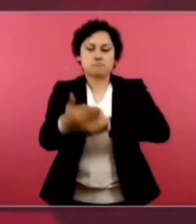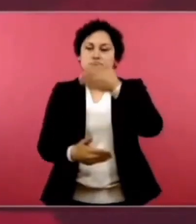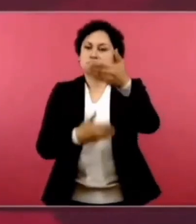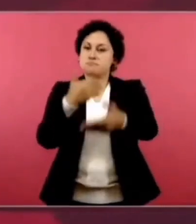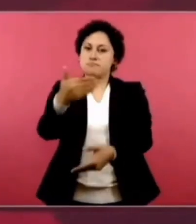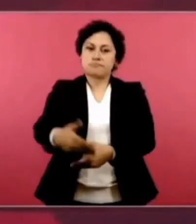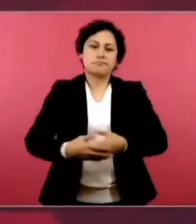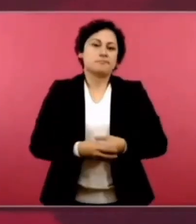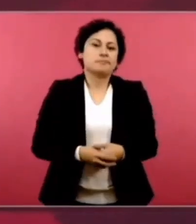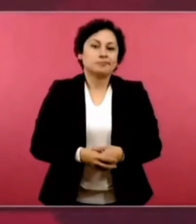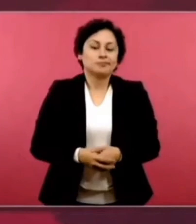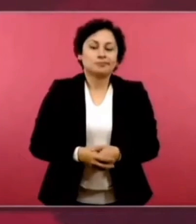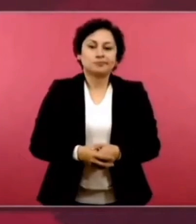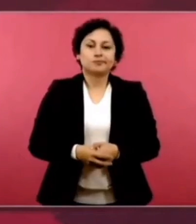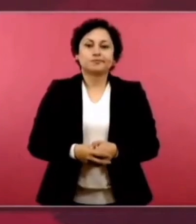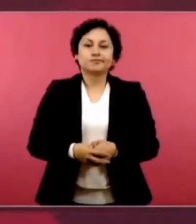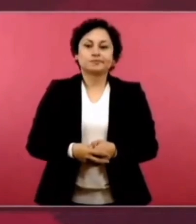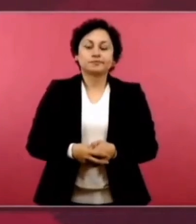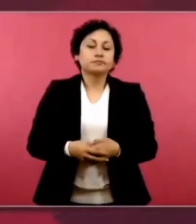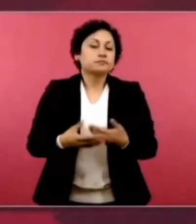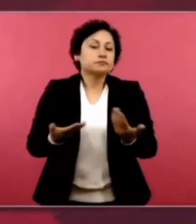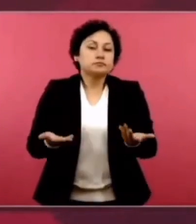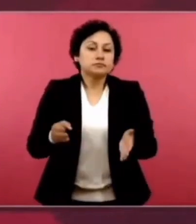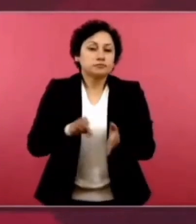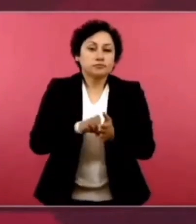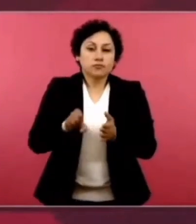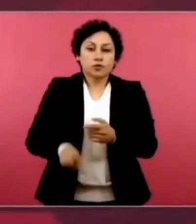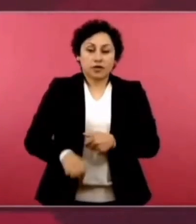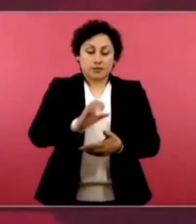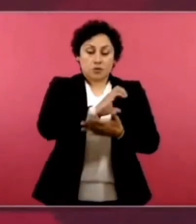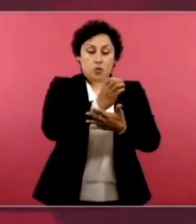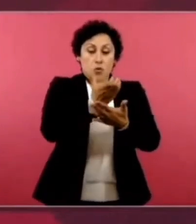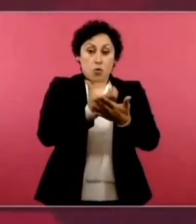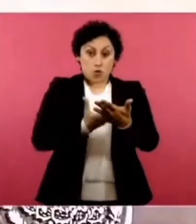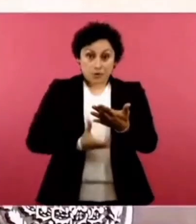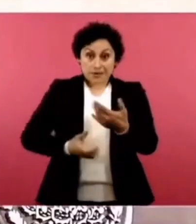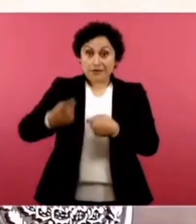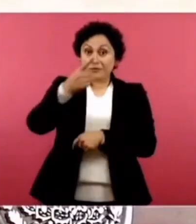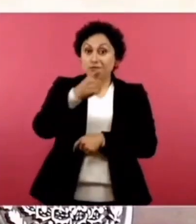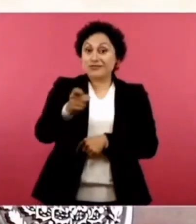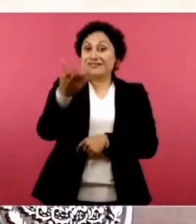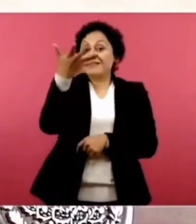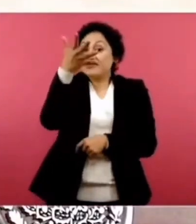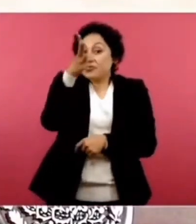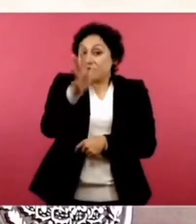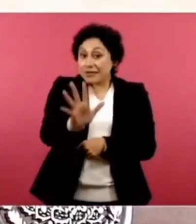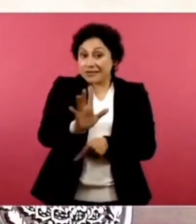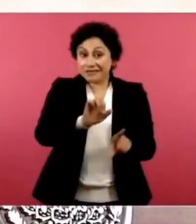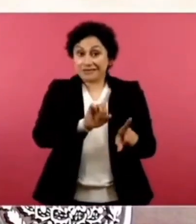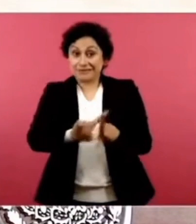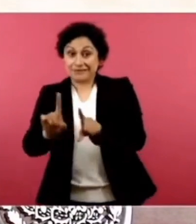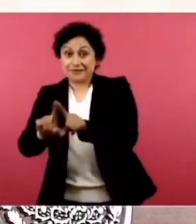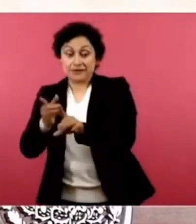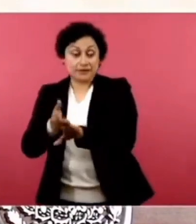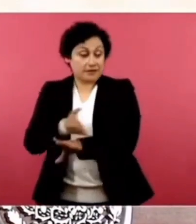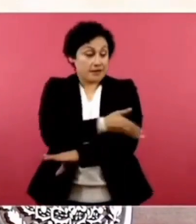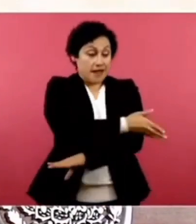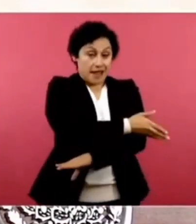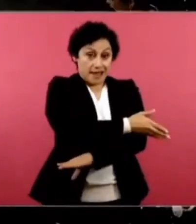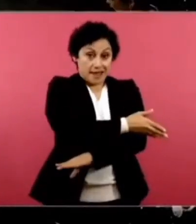de los 110 contratos que entregaron, porque eso no hay que olvidarlo,